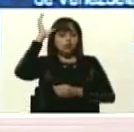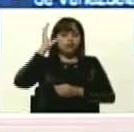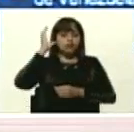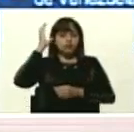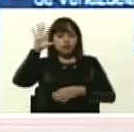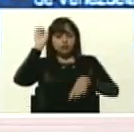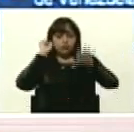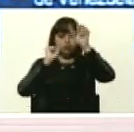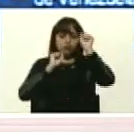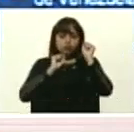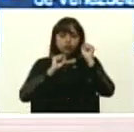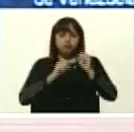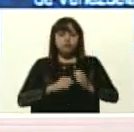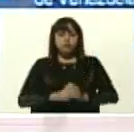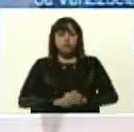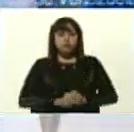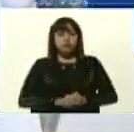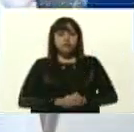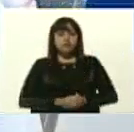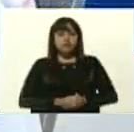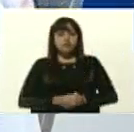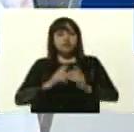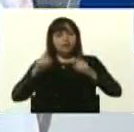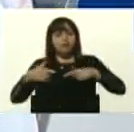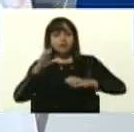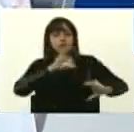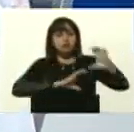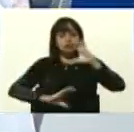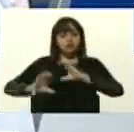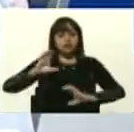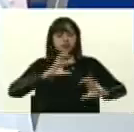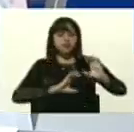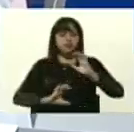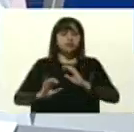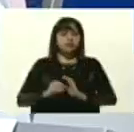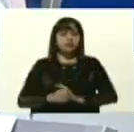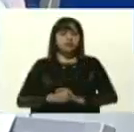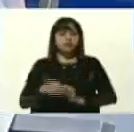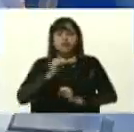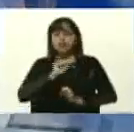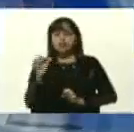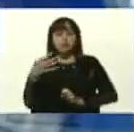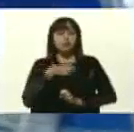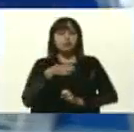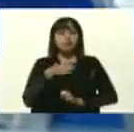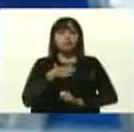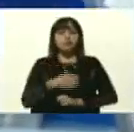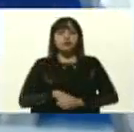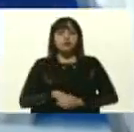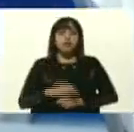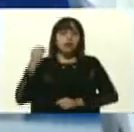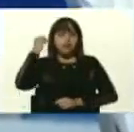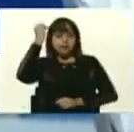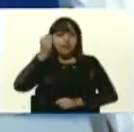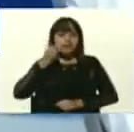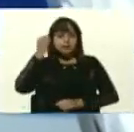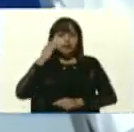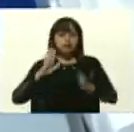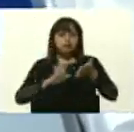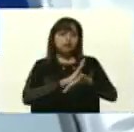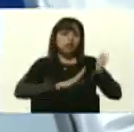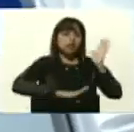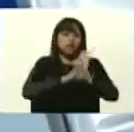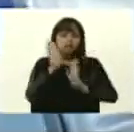y la ciencia. Es imposible pensar en el desarrollo